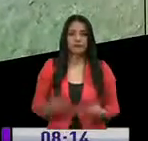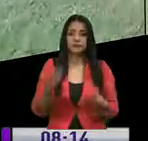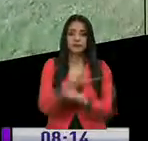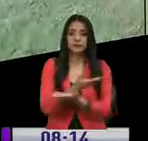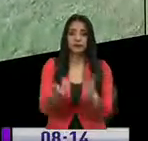continúan con más.